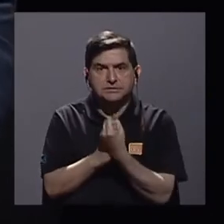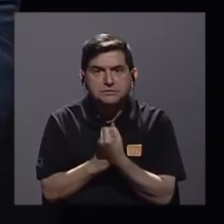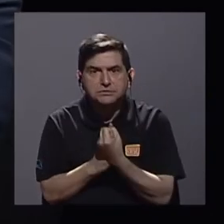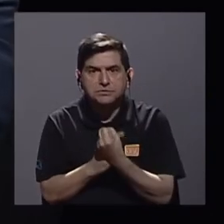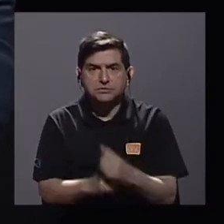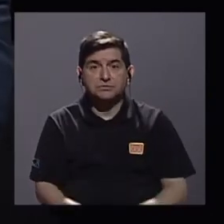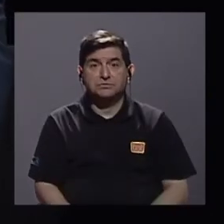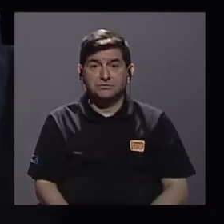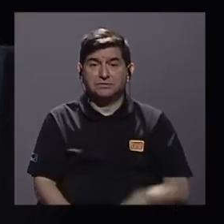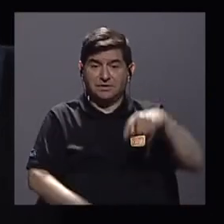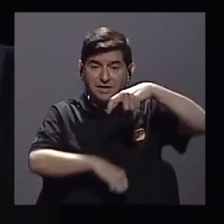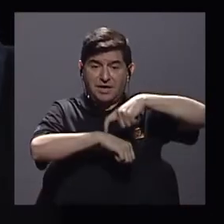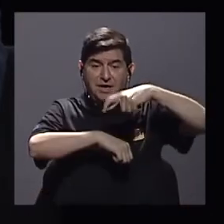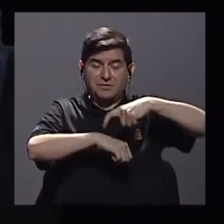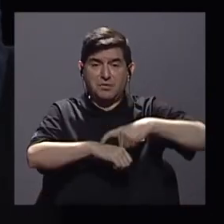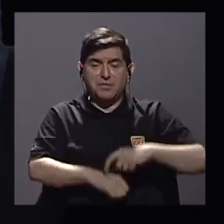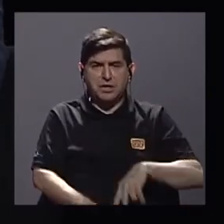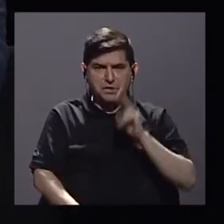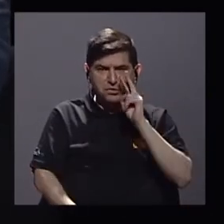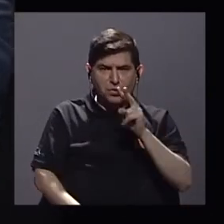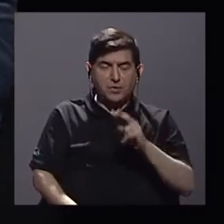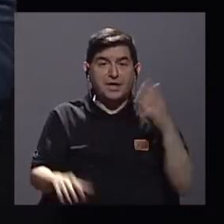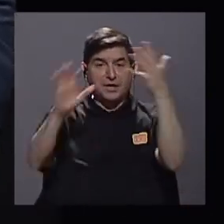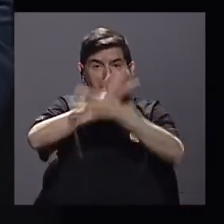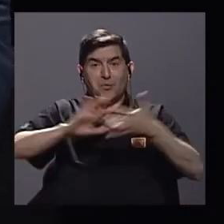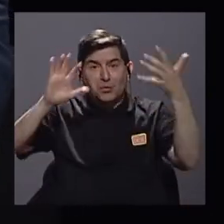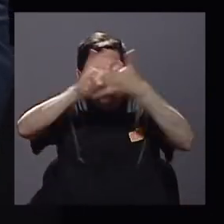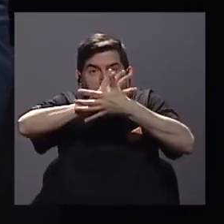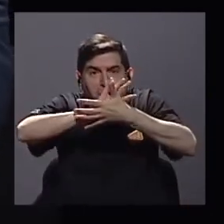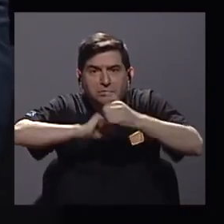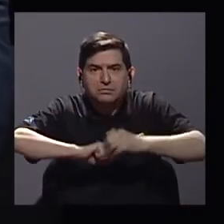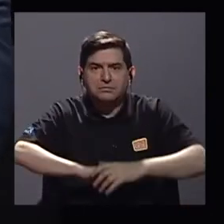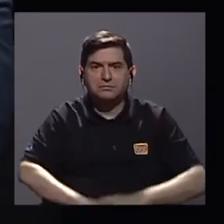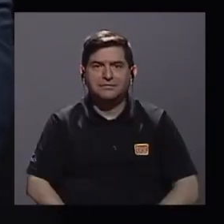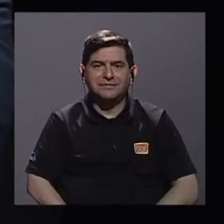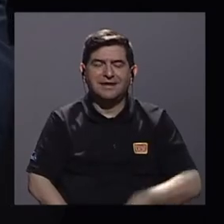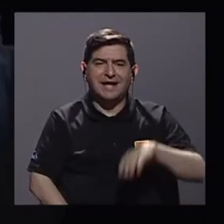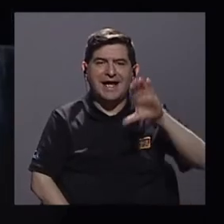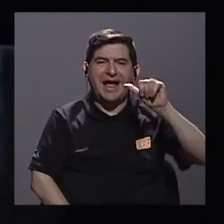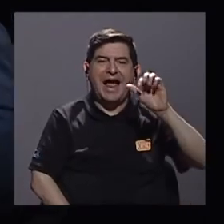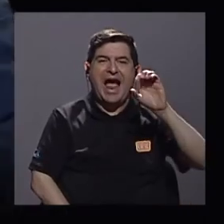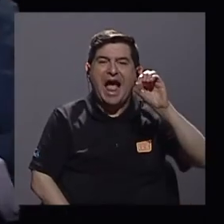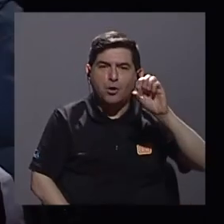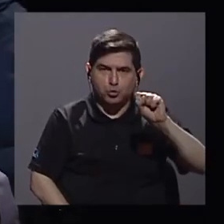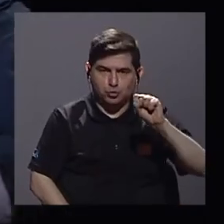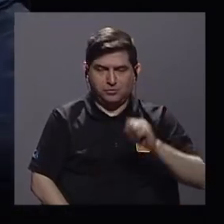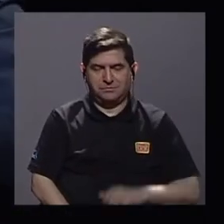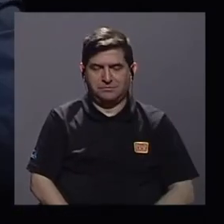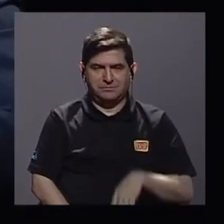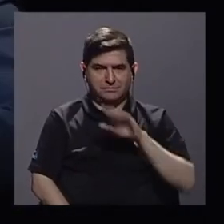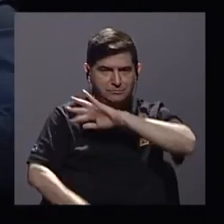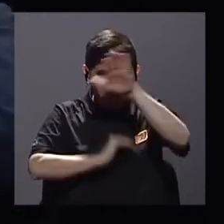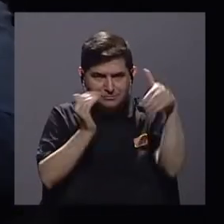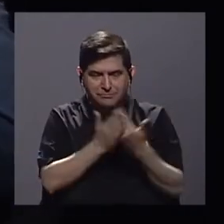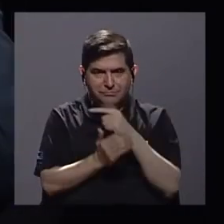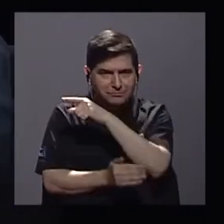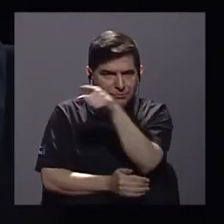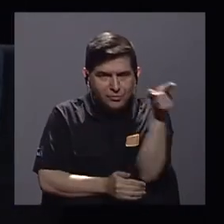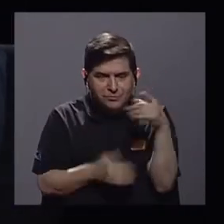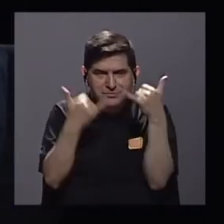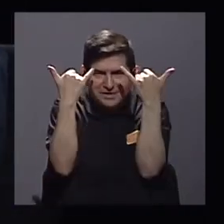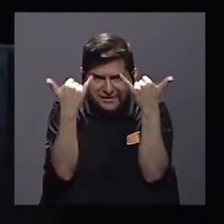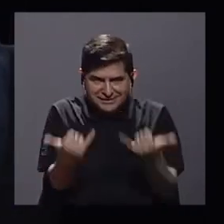ahora lo podemos visualizar mucho como un caos. Ahora, de todo eso que ustedes han podido,